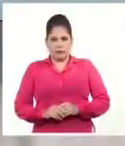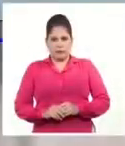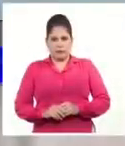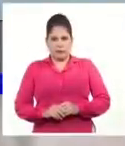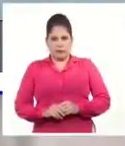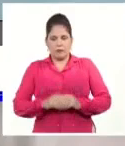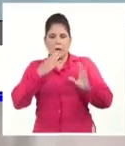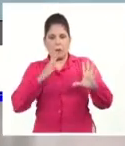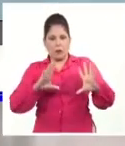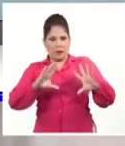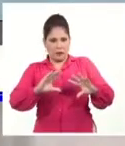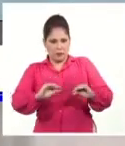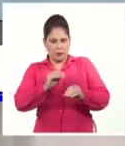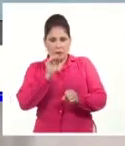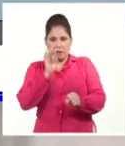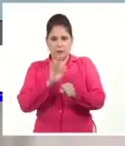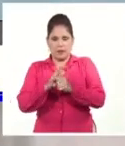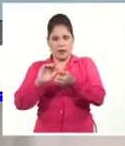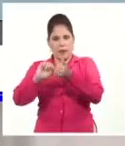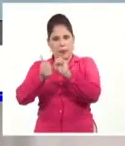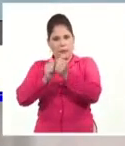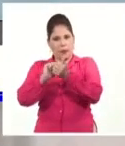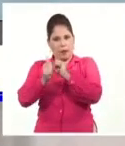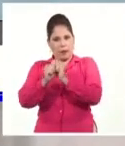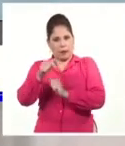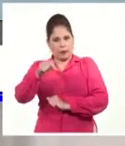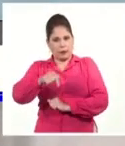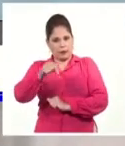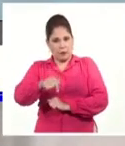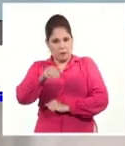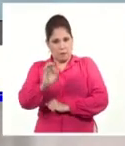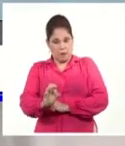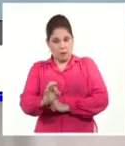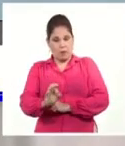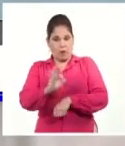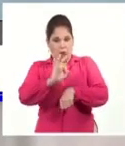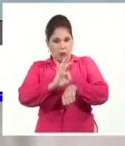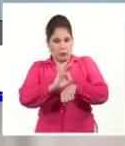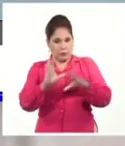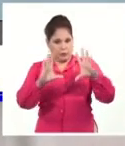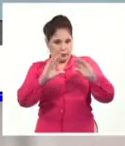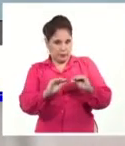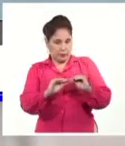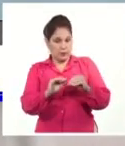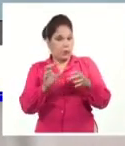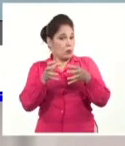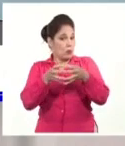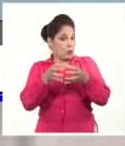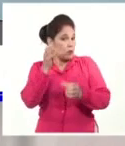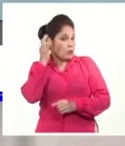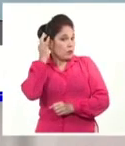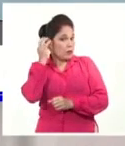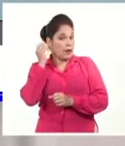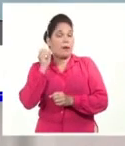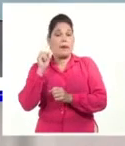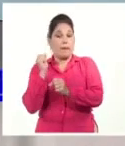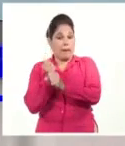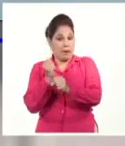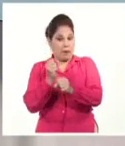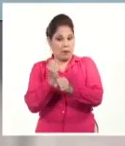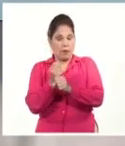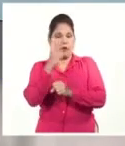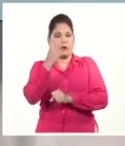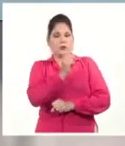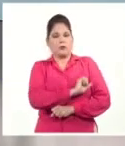Buenas noches, ya comenzamos nuestro segmento deportivo en la emisión estelar. La selección femenina cubana de béisbol logró hoy su